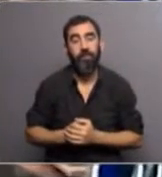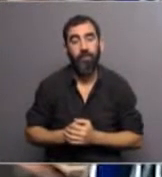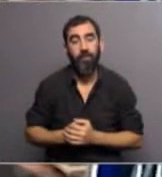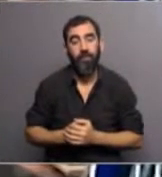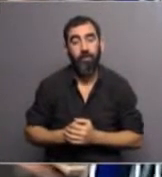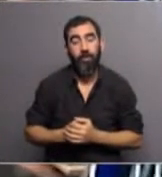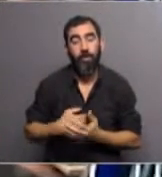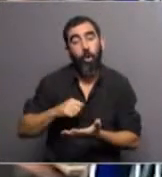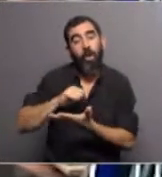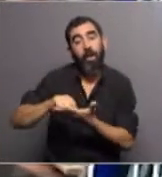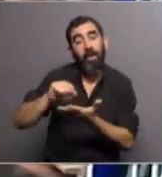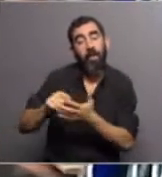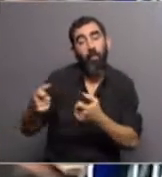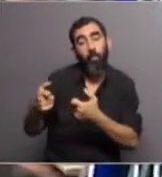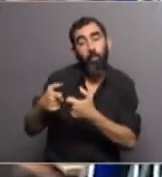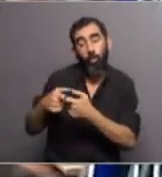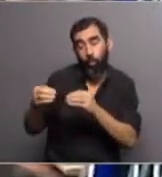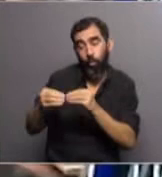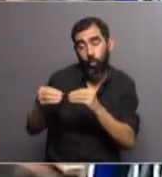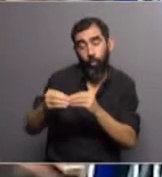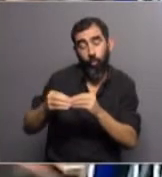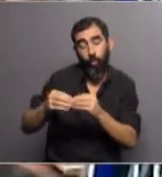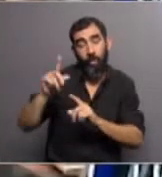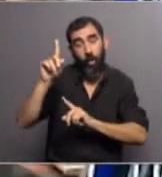lo escribí con un colega de la Universidad de Valencia